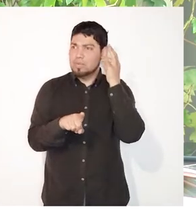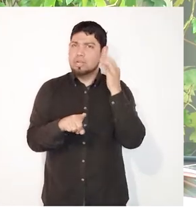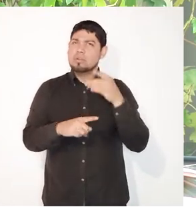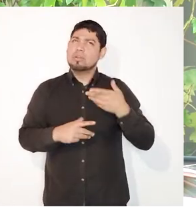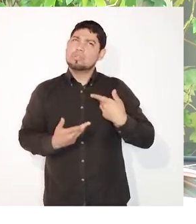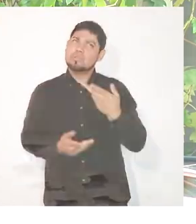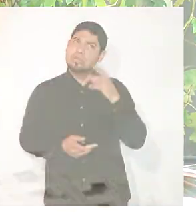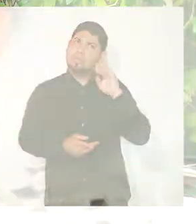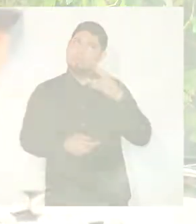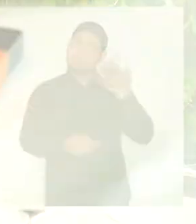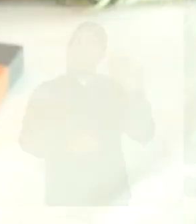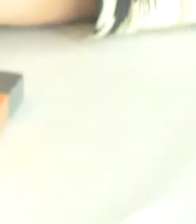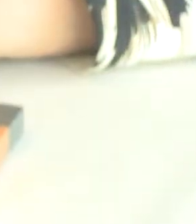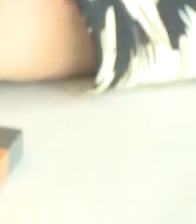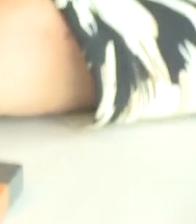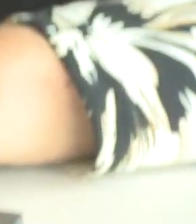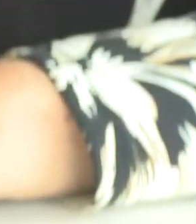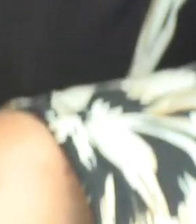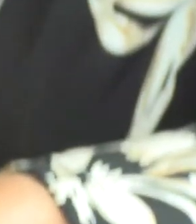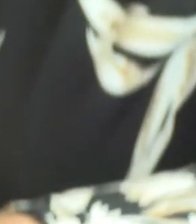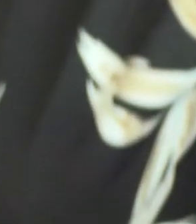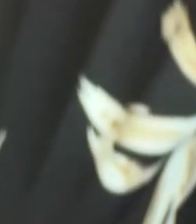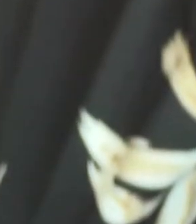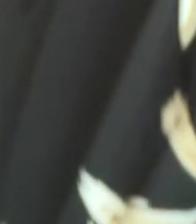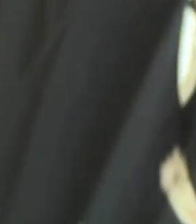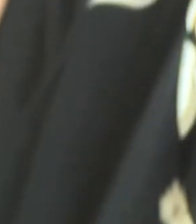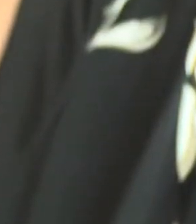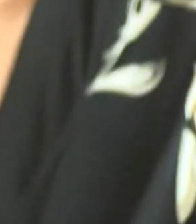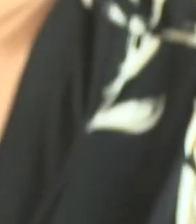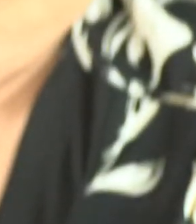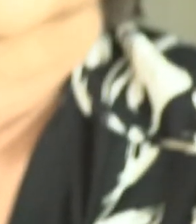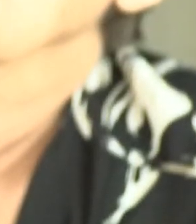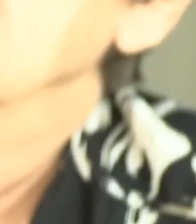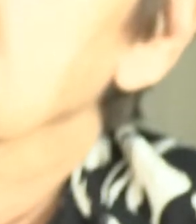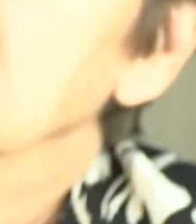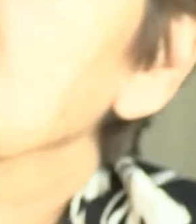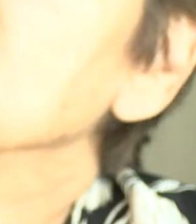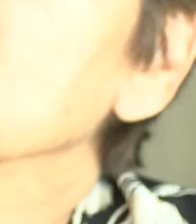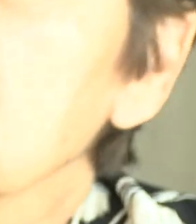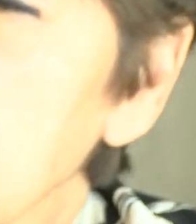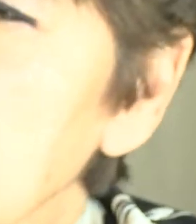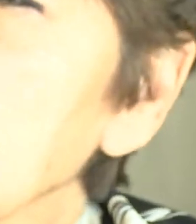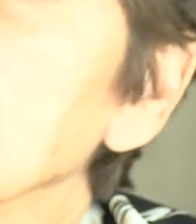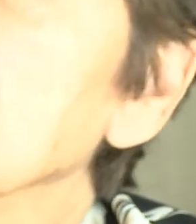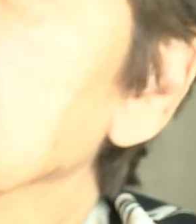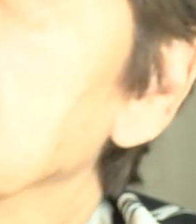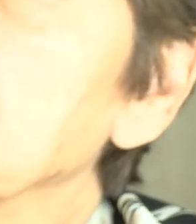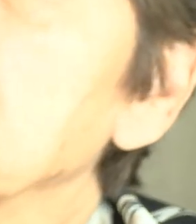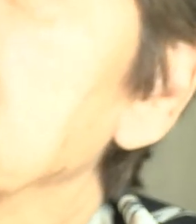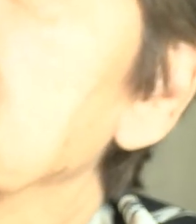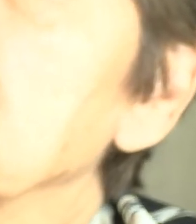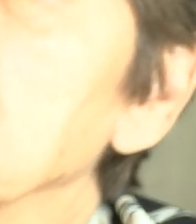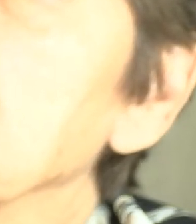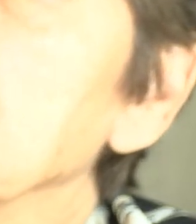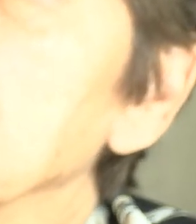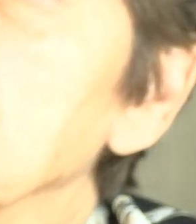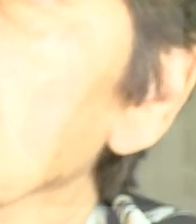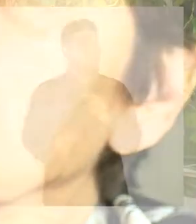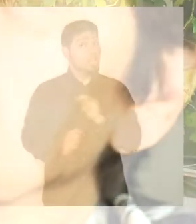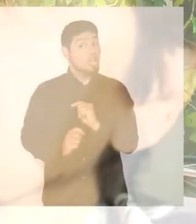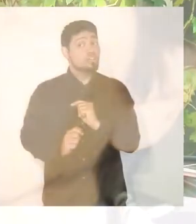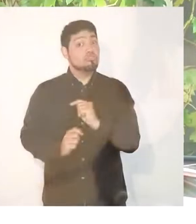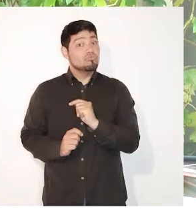compraban, en esa época se podían comprar mucha literatura argentina. Entonces nos